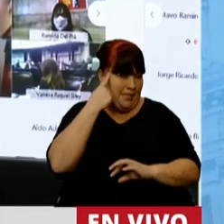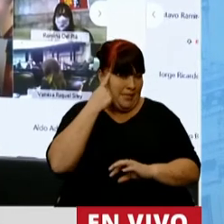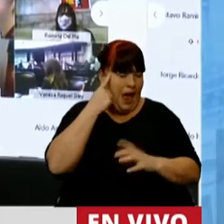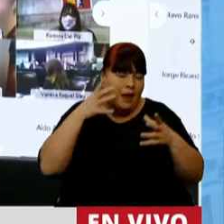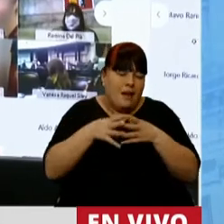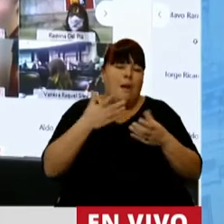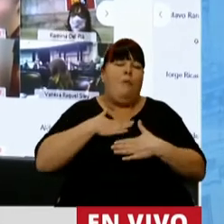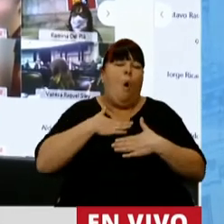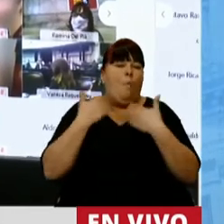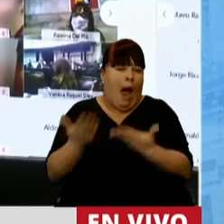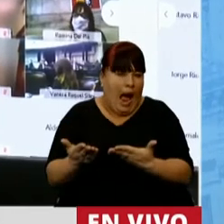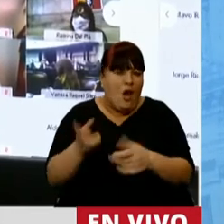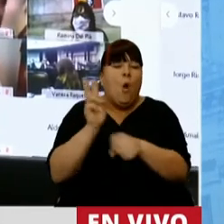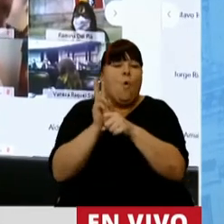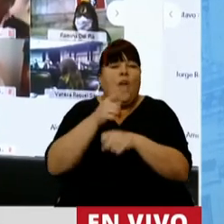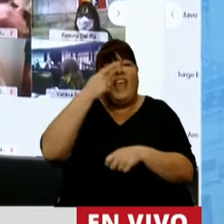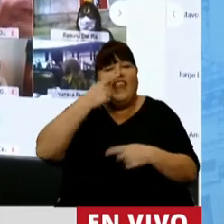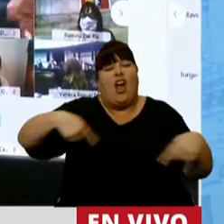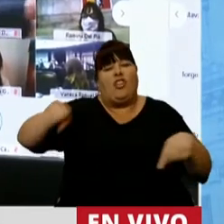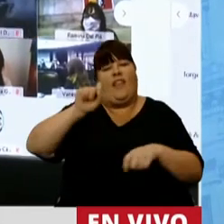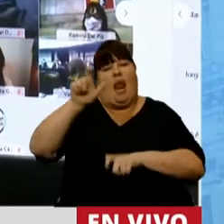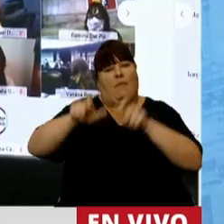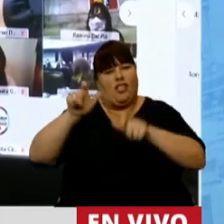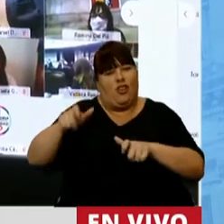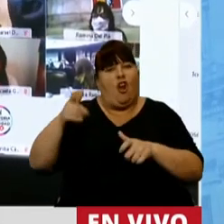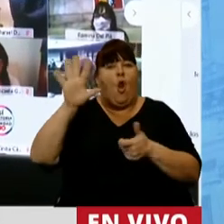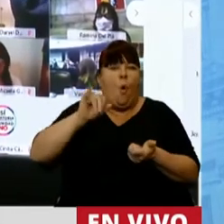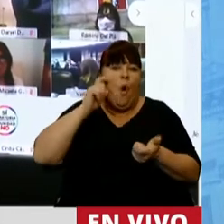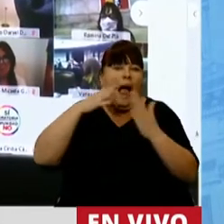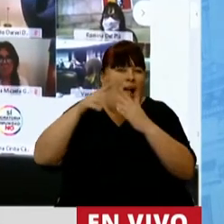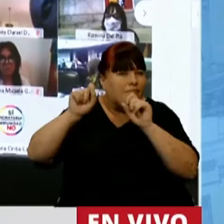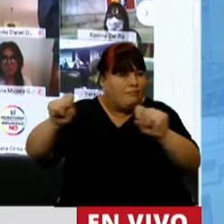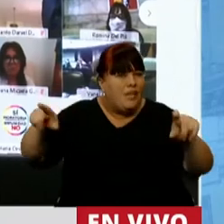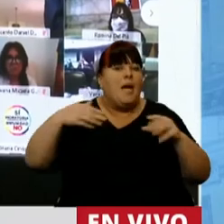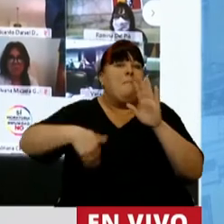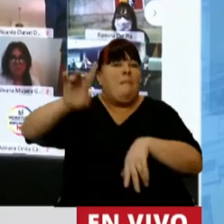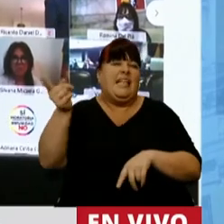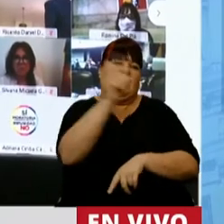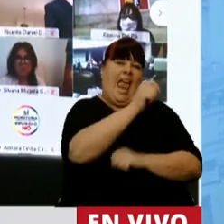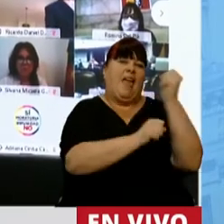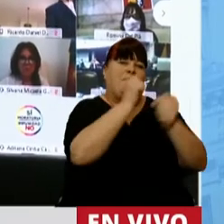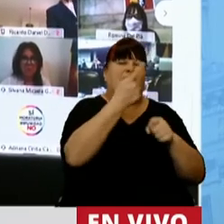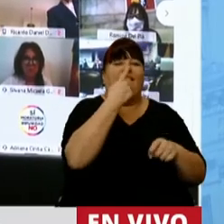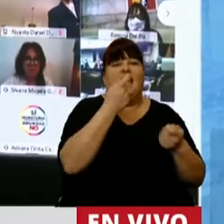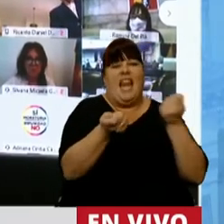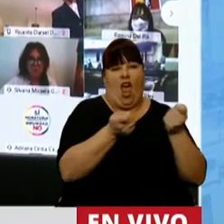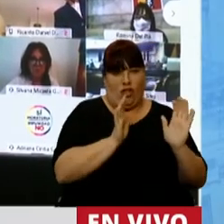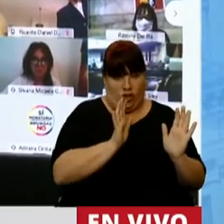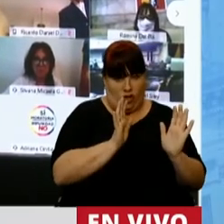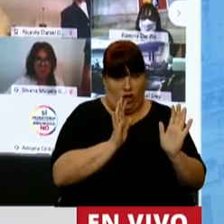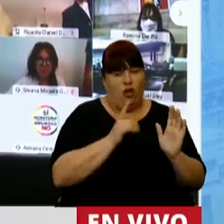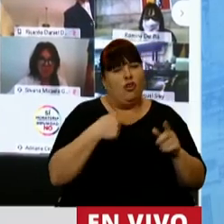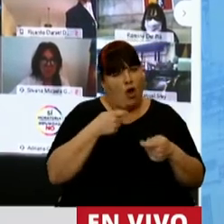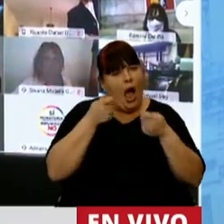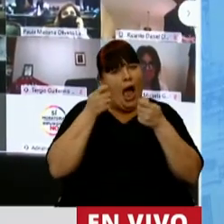tiene una concepción humanista y que lo que protege son los intereses de los consumidores y de los usuarios por encima de aquellos que están haciendo pingües negocios. Voy a